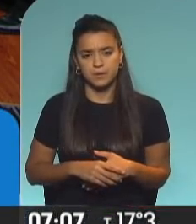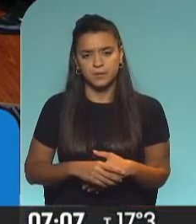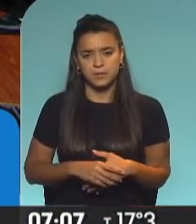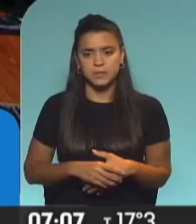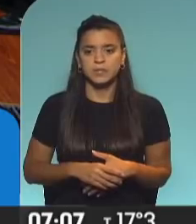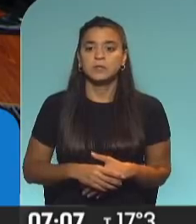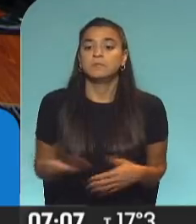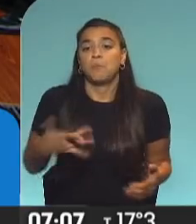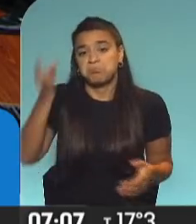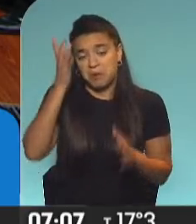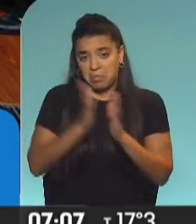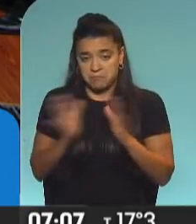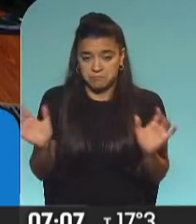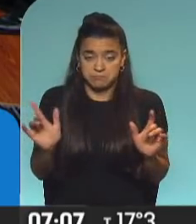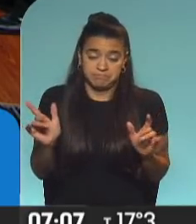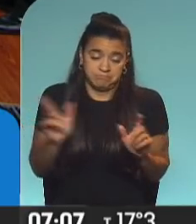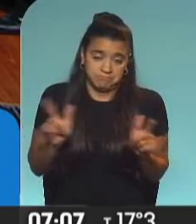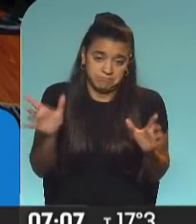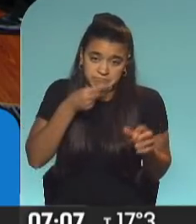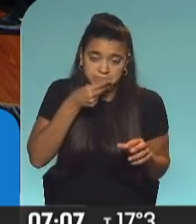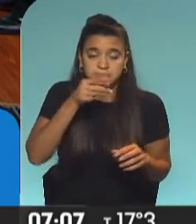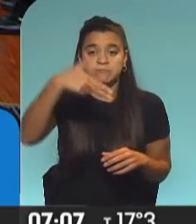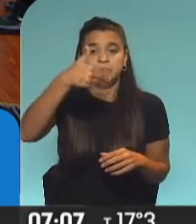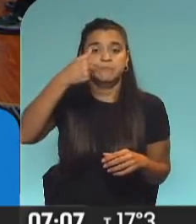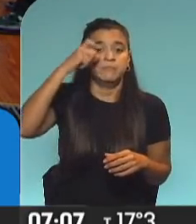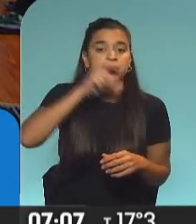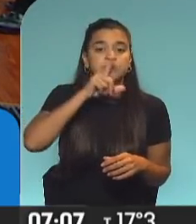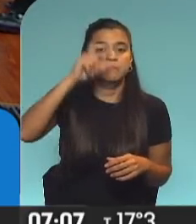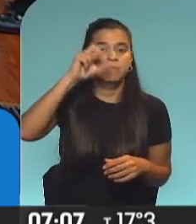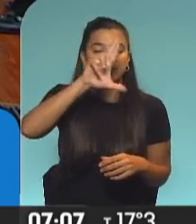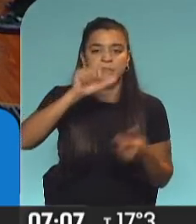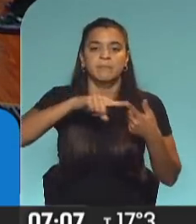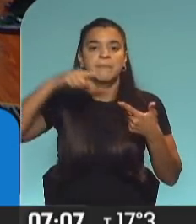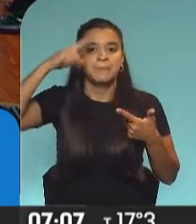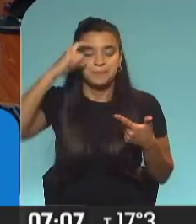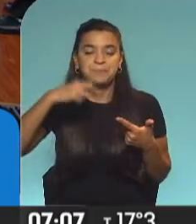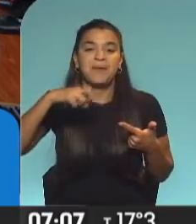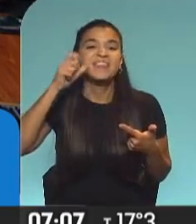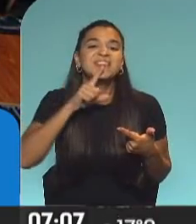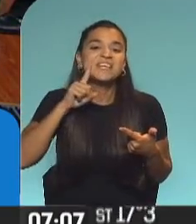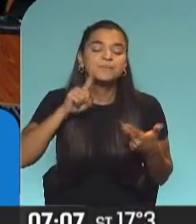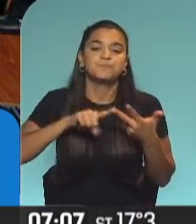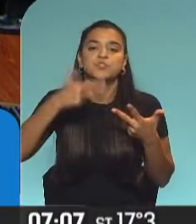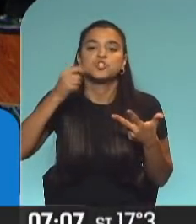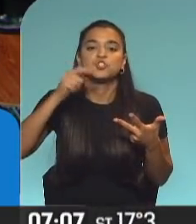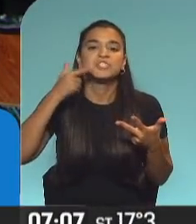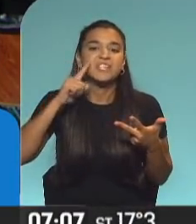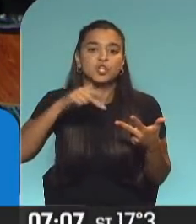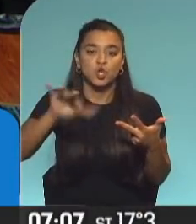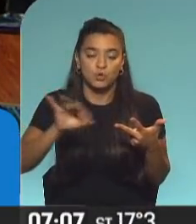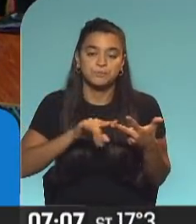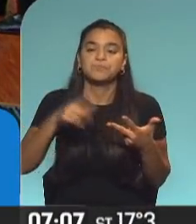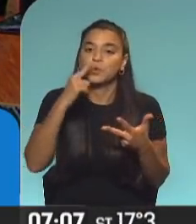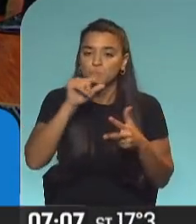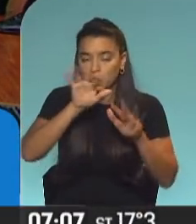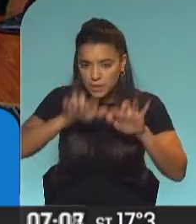perdón posible, digamos. Matera, Peti, Socino habían sido castigados después que se difundieron en redes sociales una serie de tweets